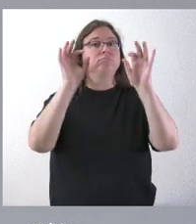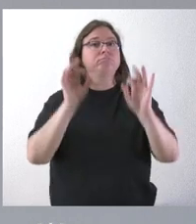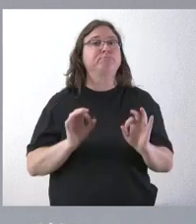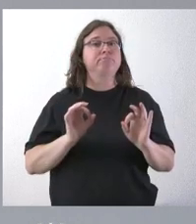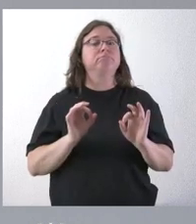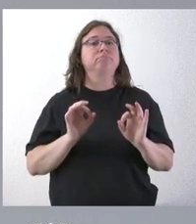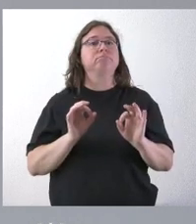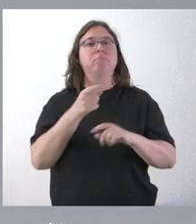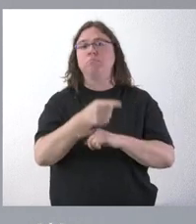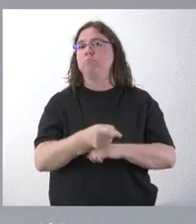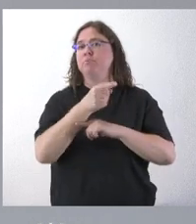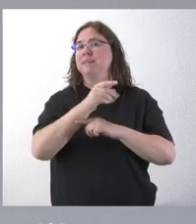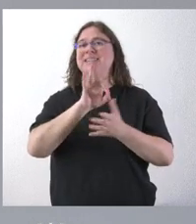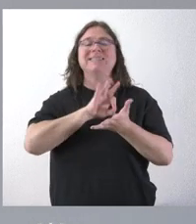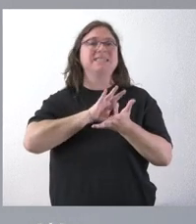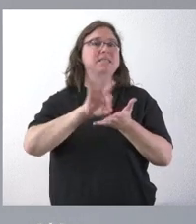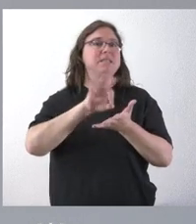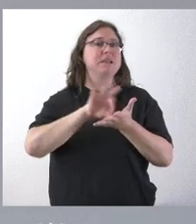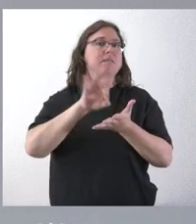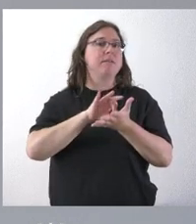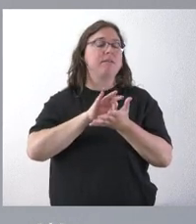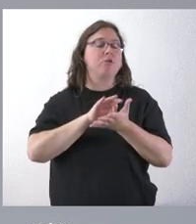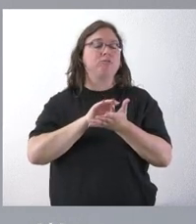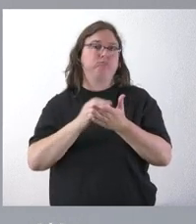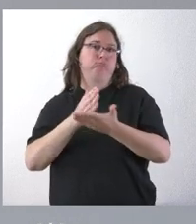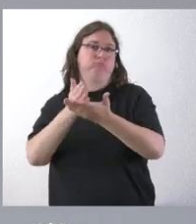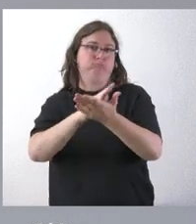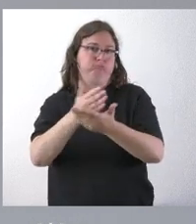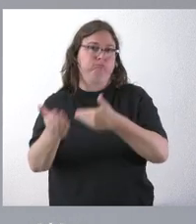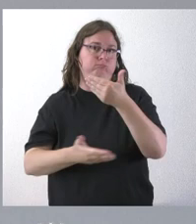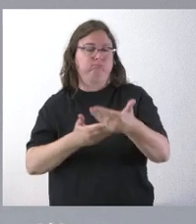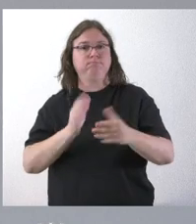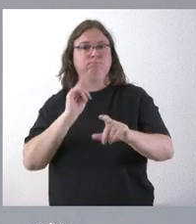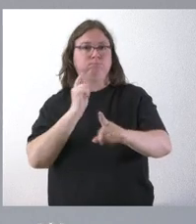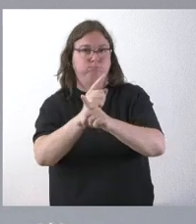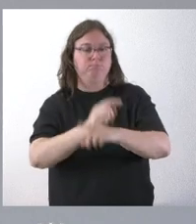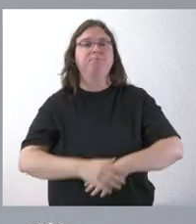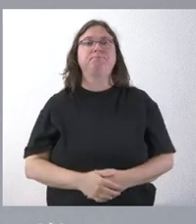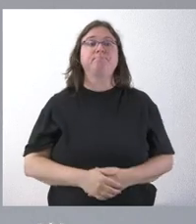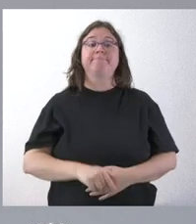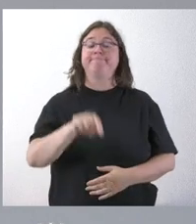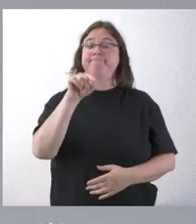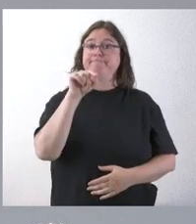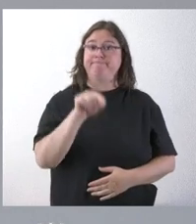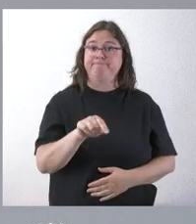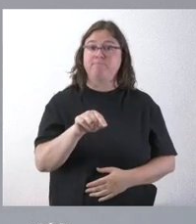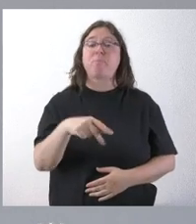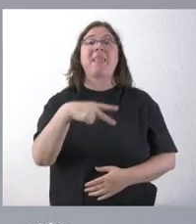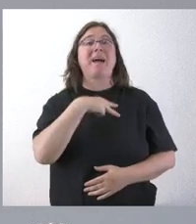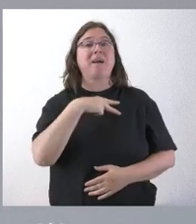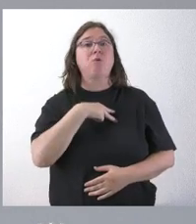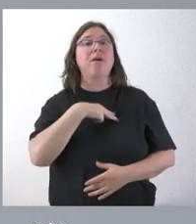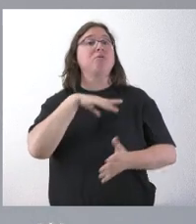definitivamente ordenará a los servicios jurídicos que se interpongan. En definitiva, en ese momento es cuando los letrados de los servicios